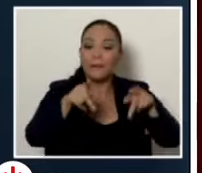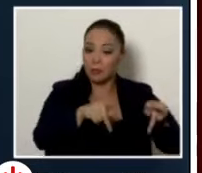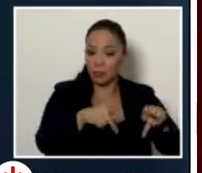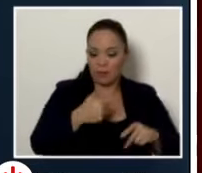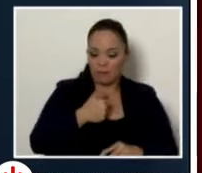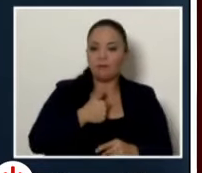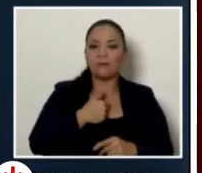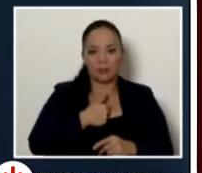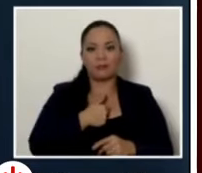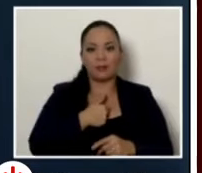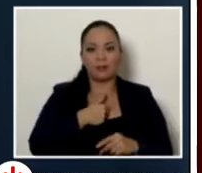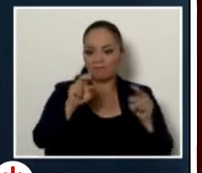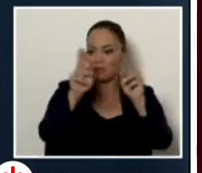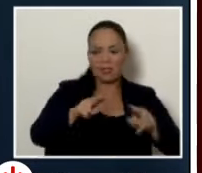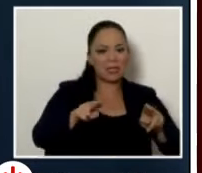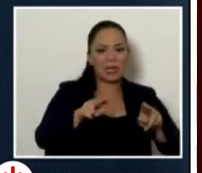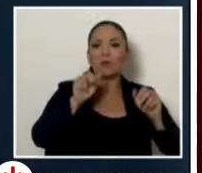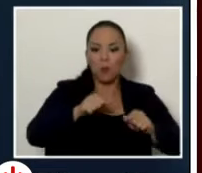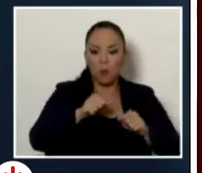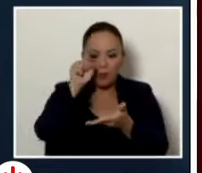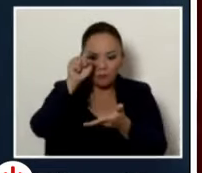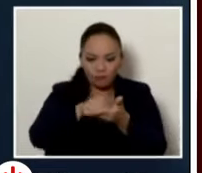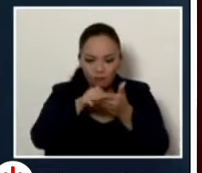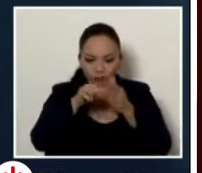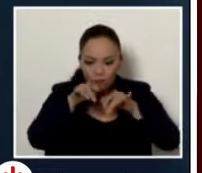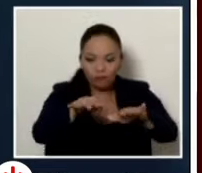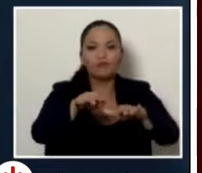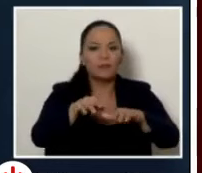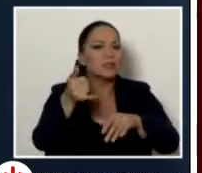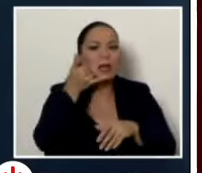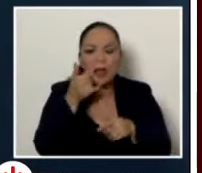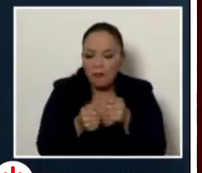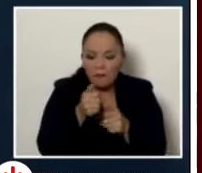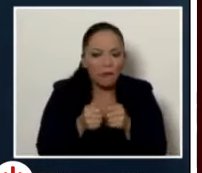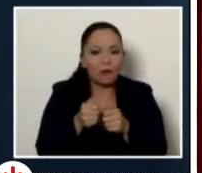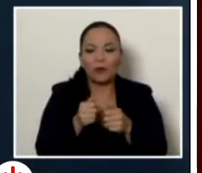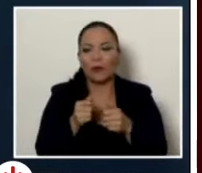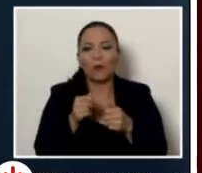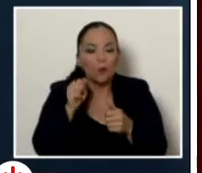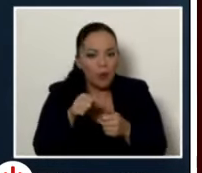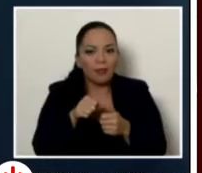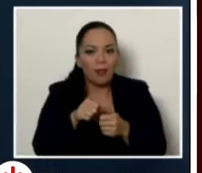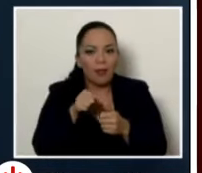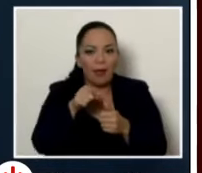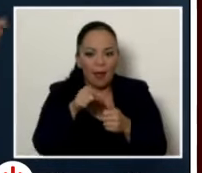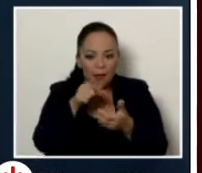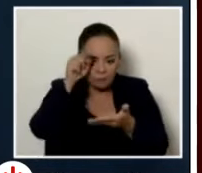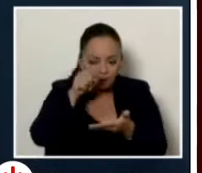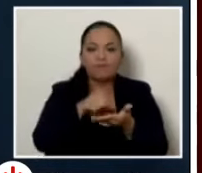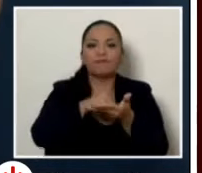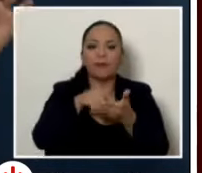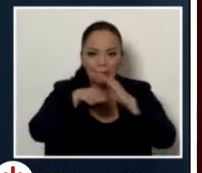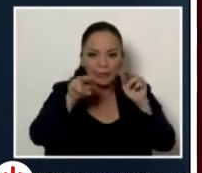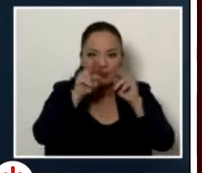formulario en línea que es súper sencillo de llenar. Lo puede hacer a través de su teléfono sin ninguna dificultad. Puede hacerlo el